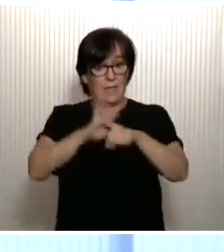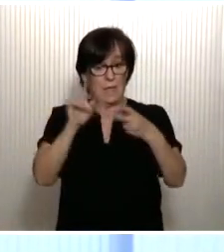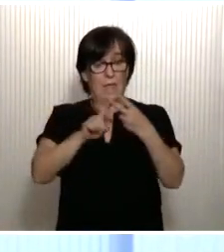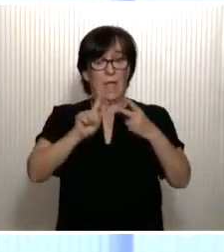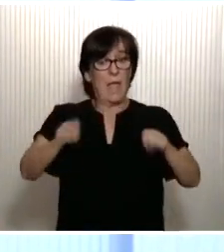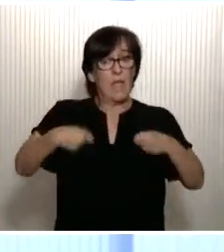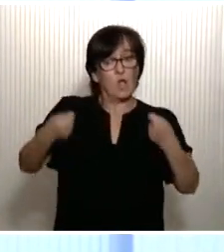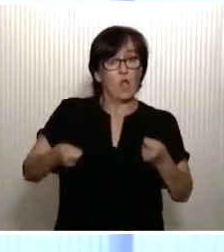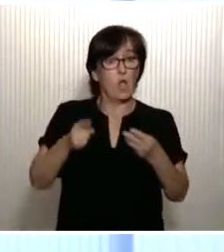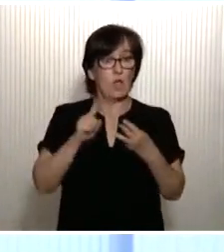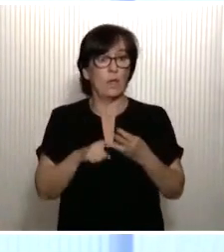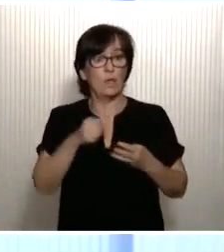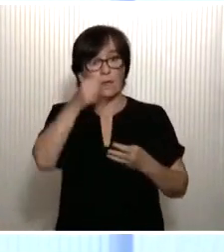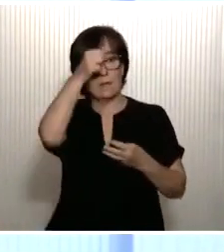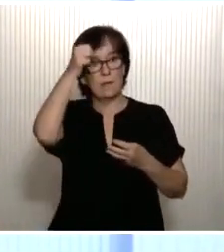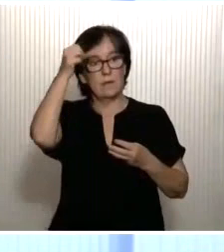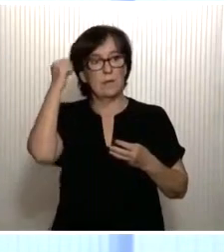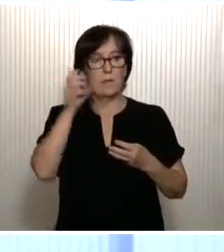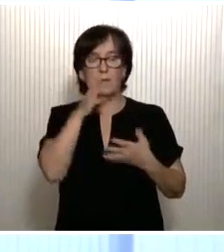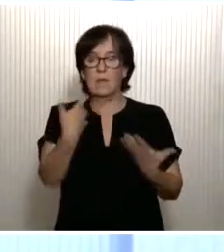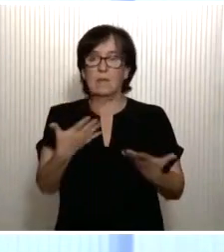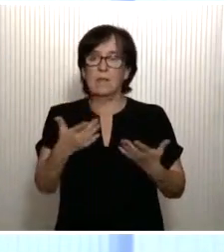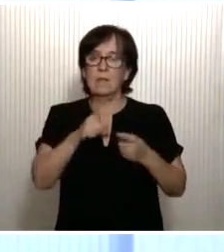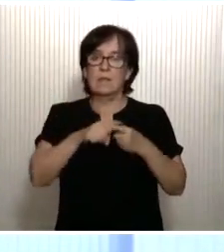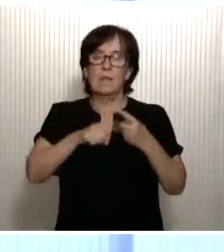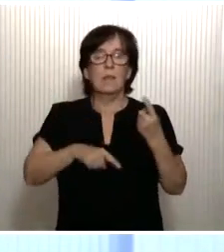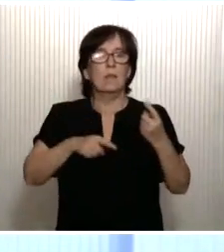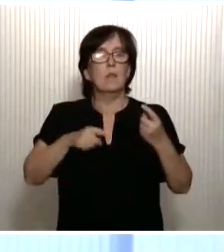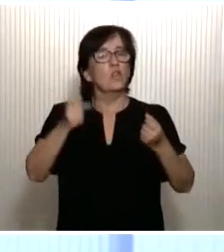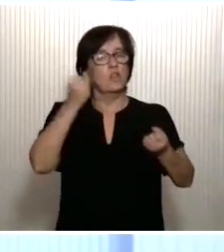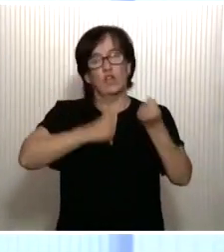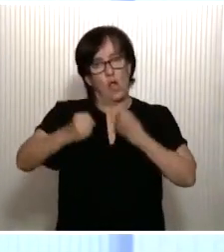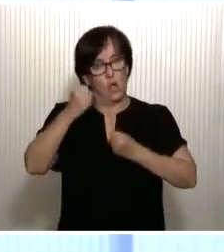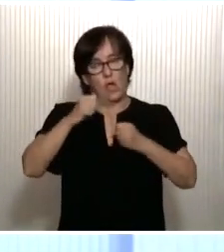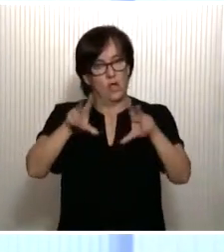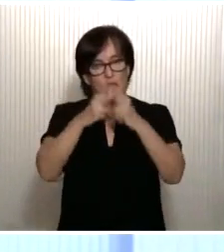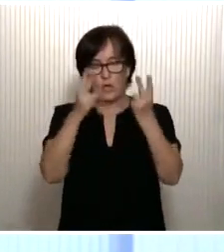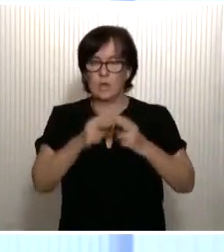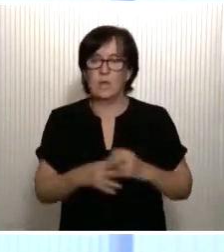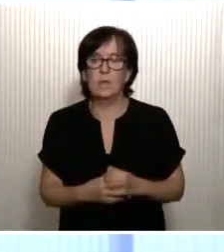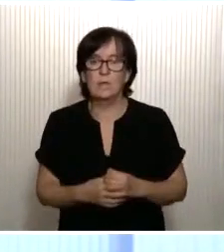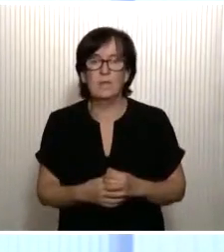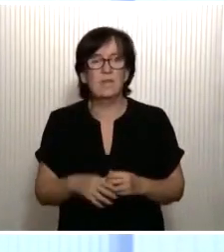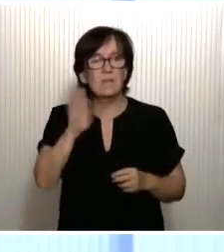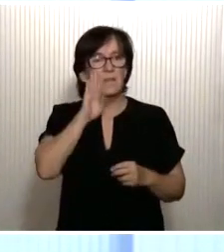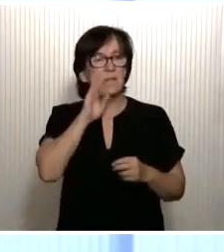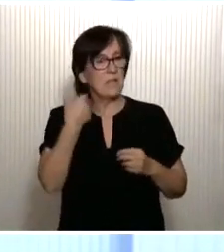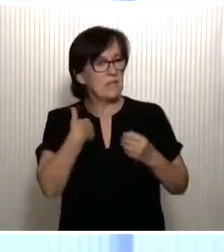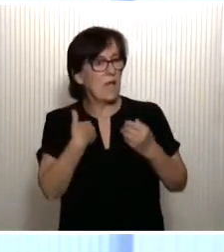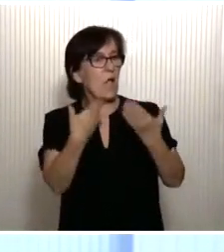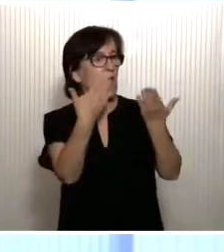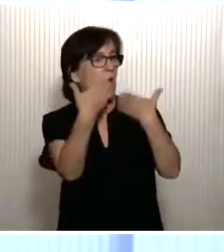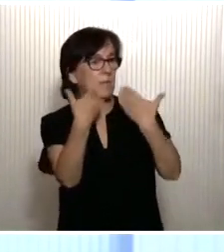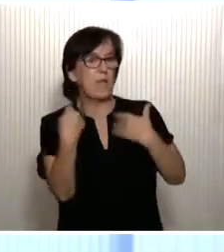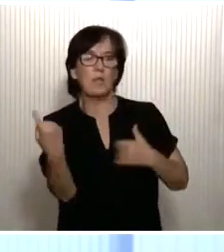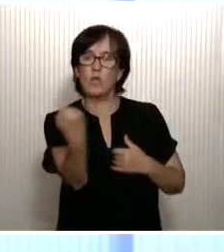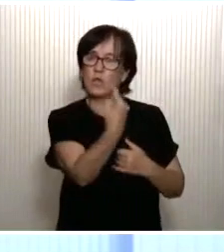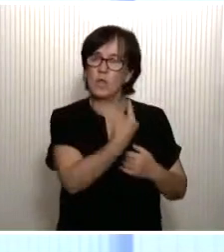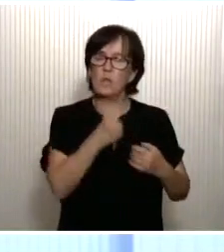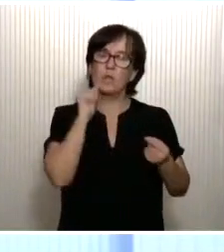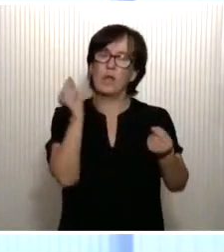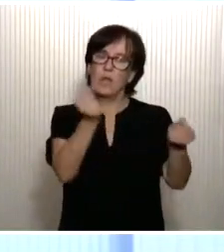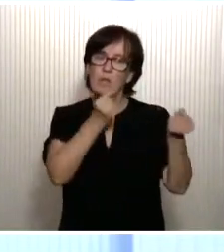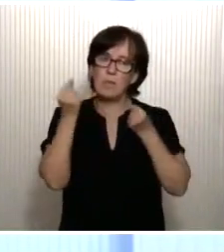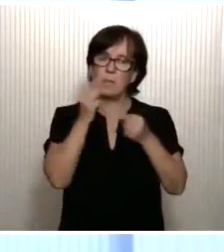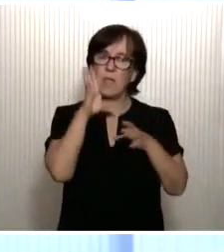ecológica, la cohesión territorial y la cohesión social. Lo he comentado con algunos de ustedes y también lo hemos debatido dentro